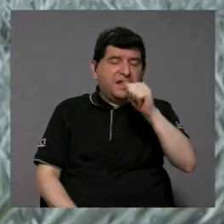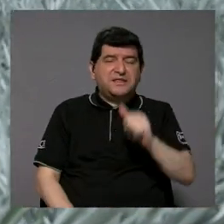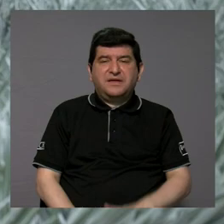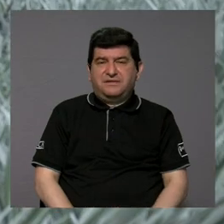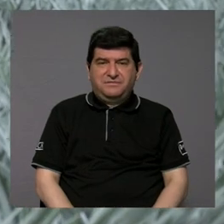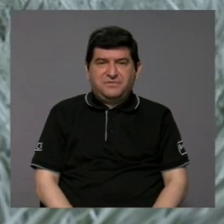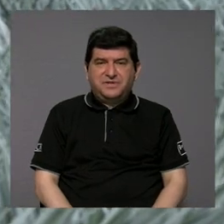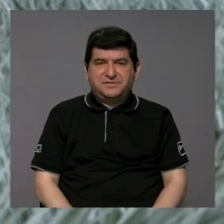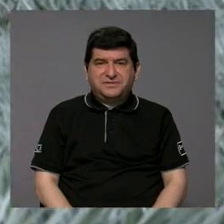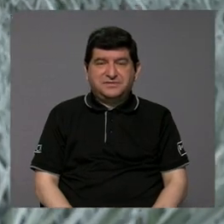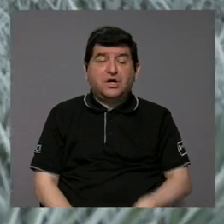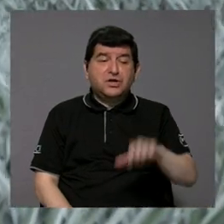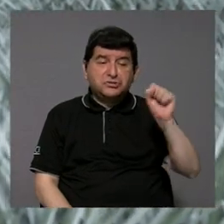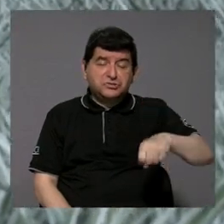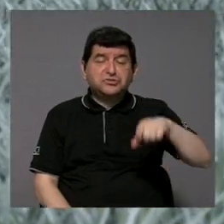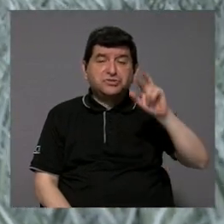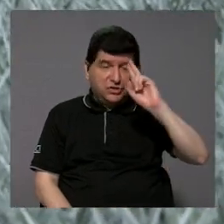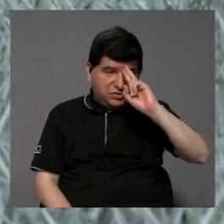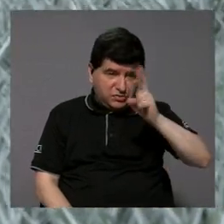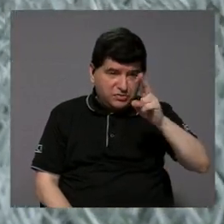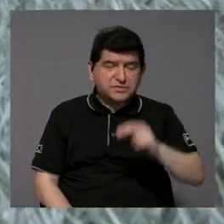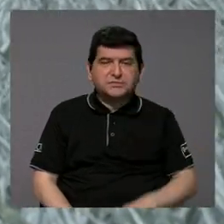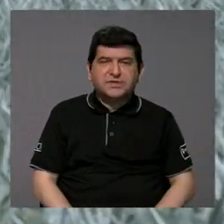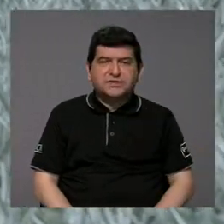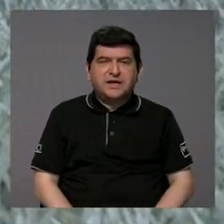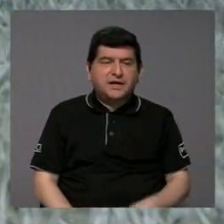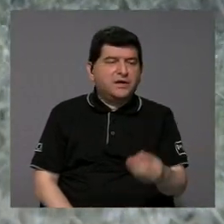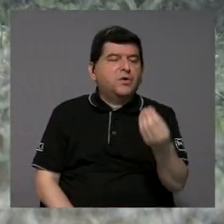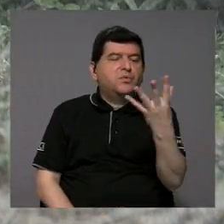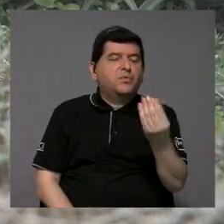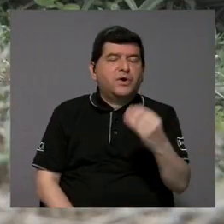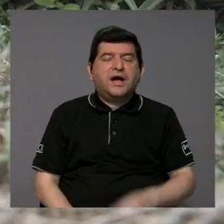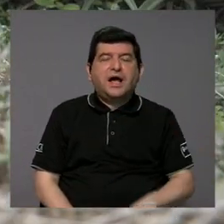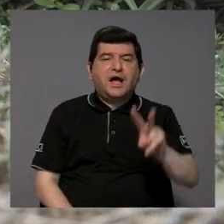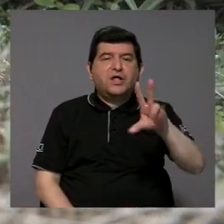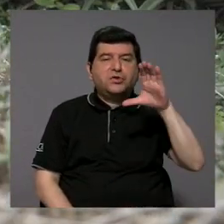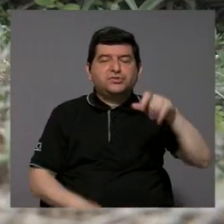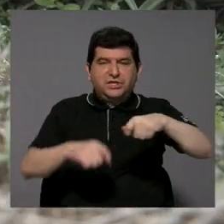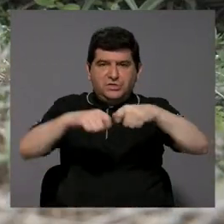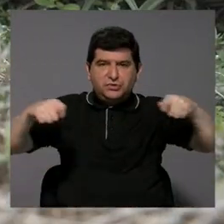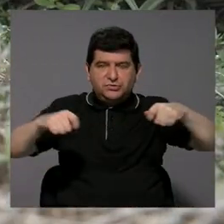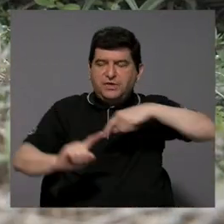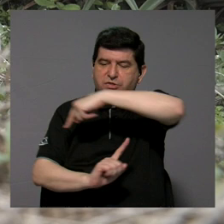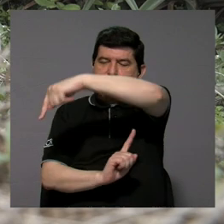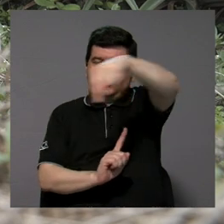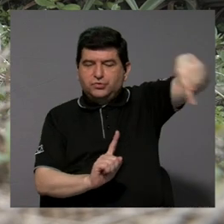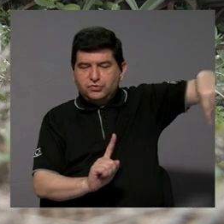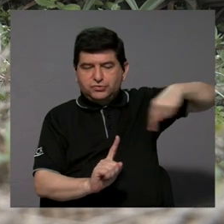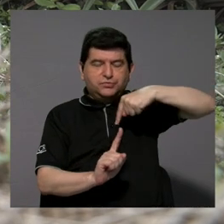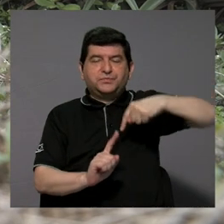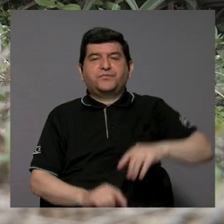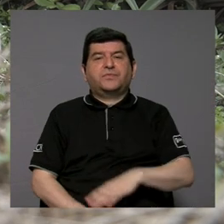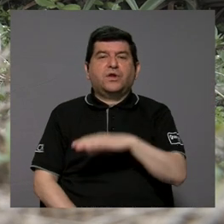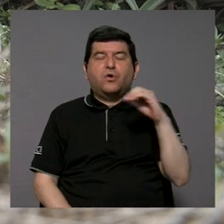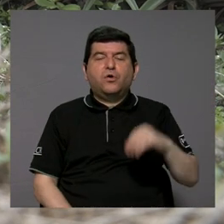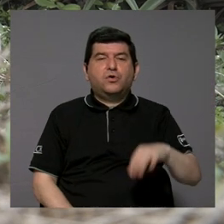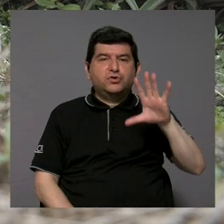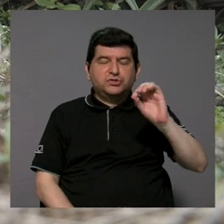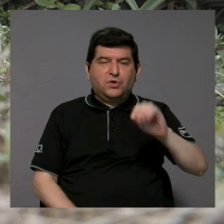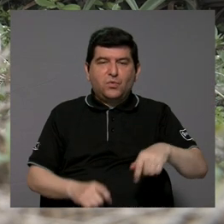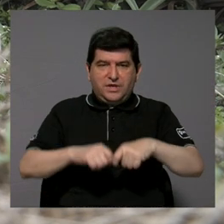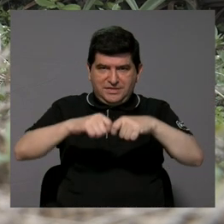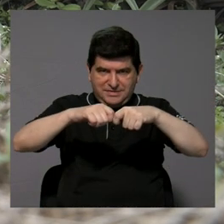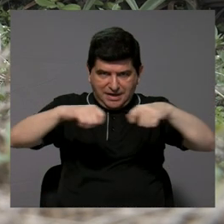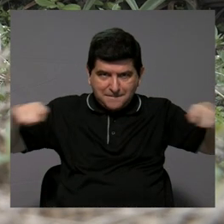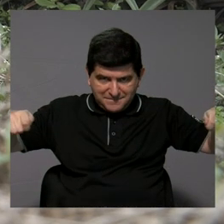De que sí se debe respetar una naciente, un radio de 200 metros, se debe respetar 50 metros